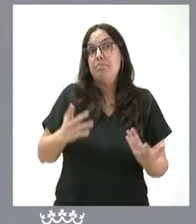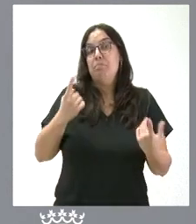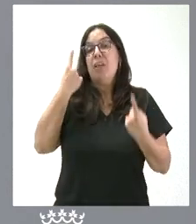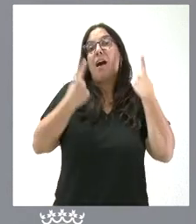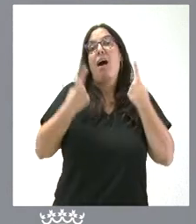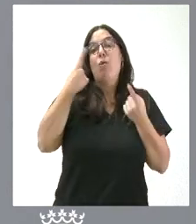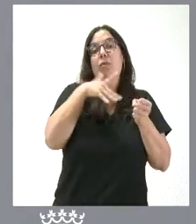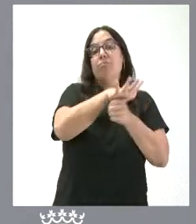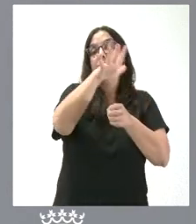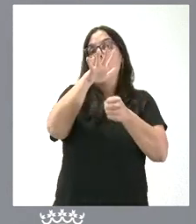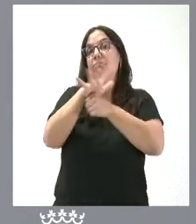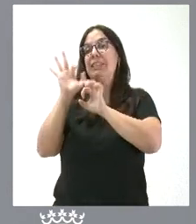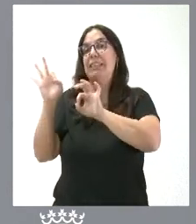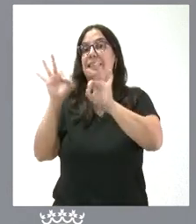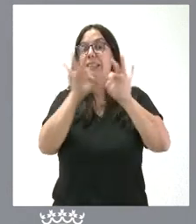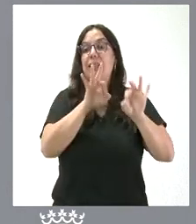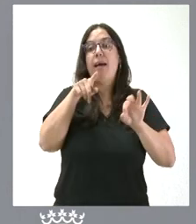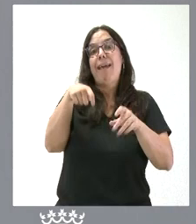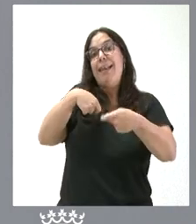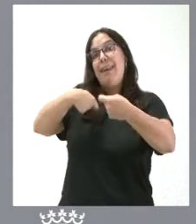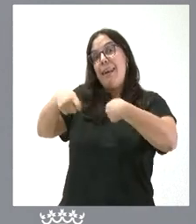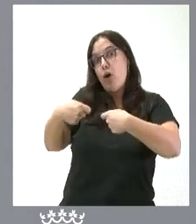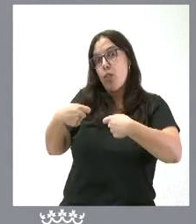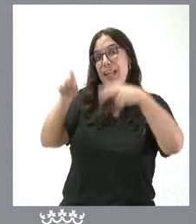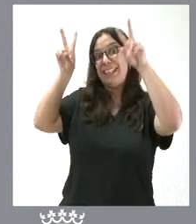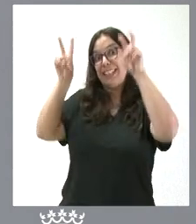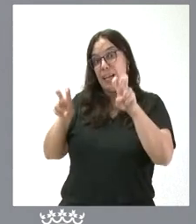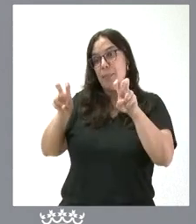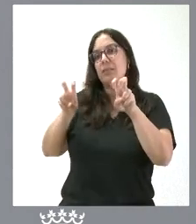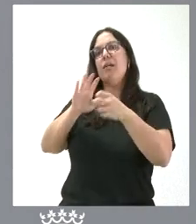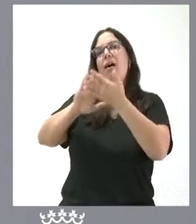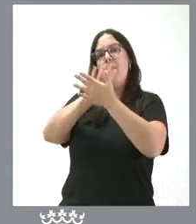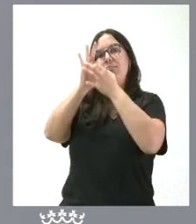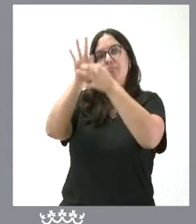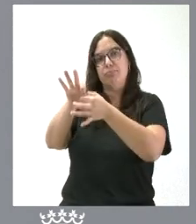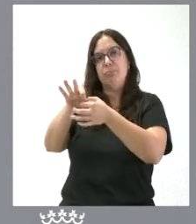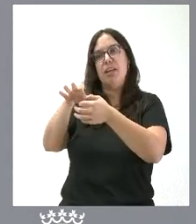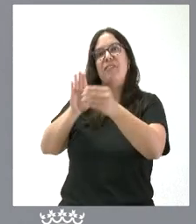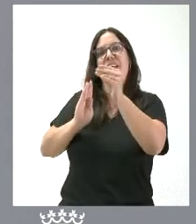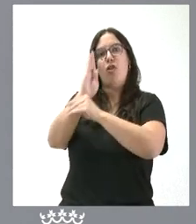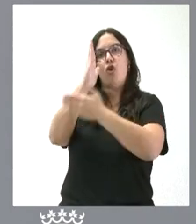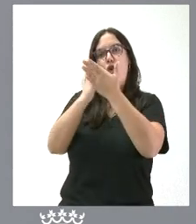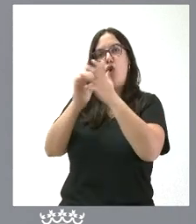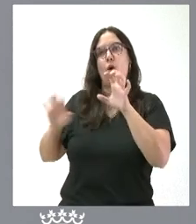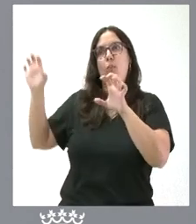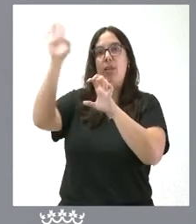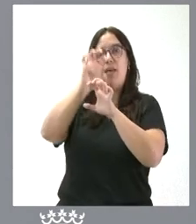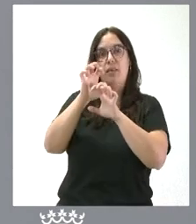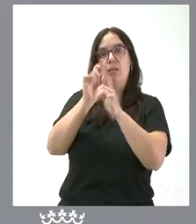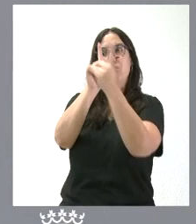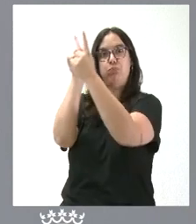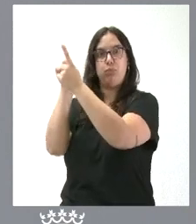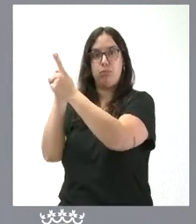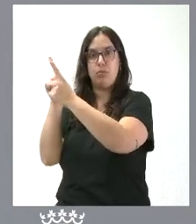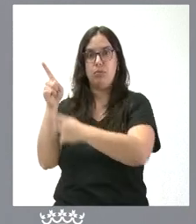ámbitos se están negociando cuestiones que afectan a la financiación de las comunidades autónomas y que sin que se nos convoque a todas las comunidades